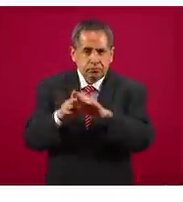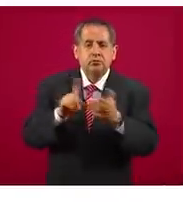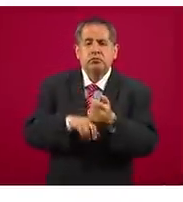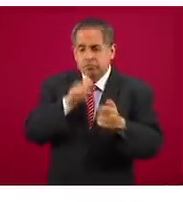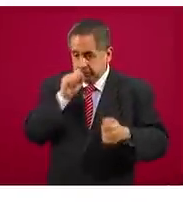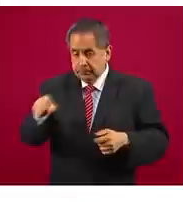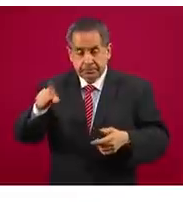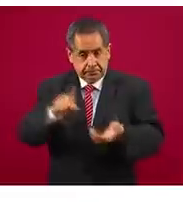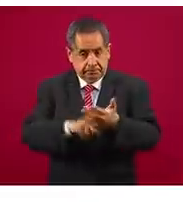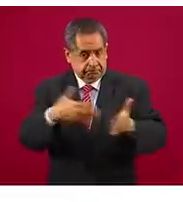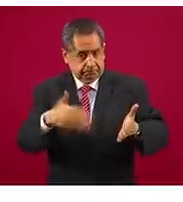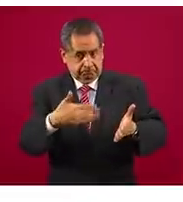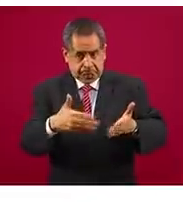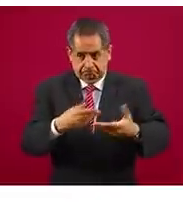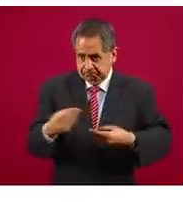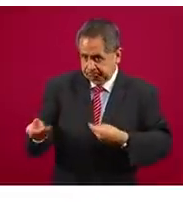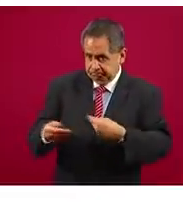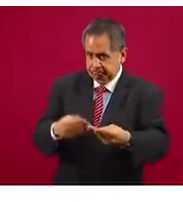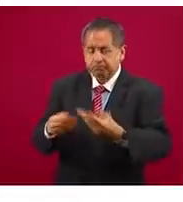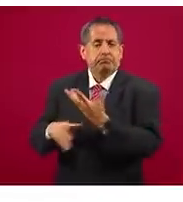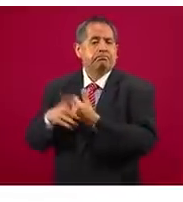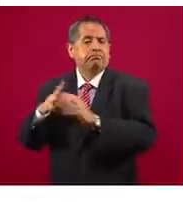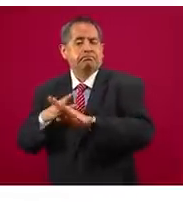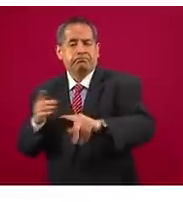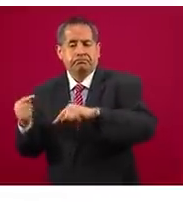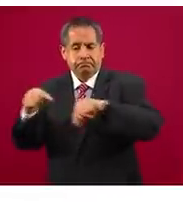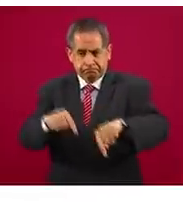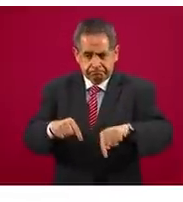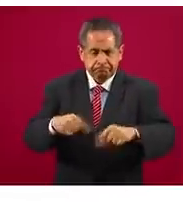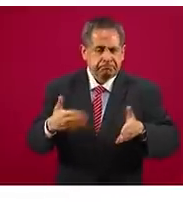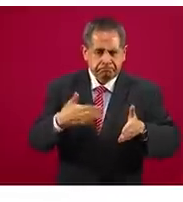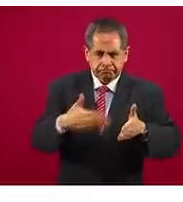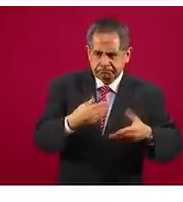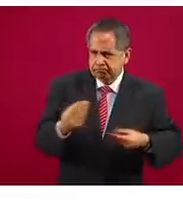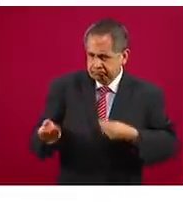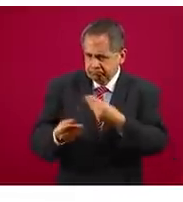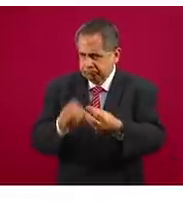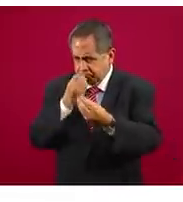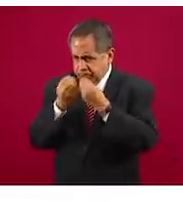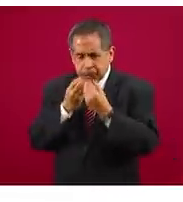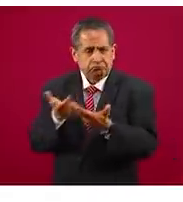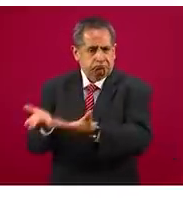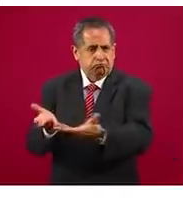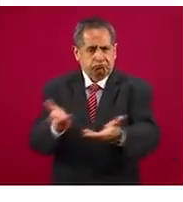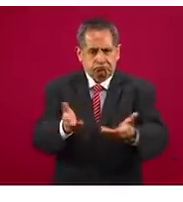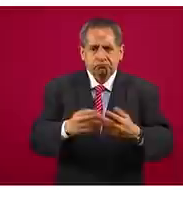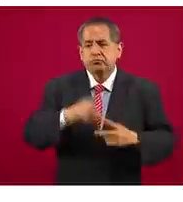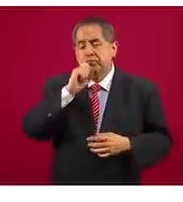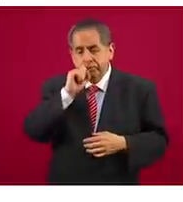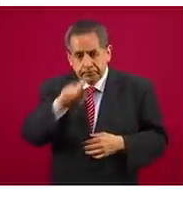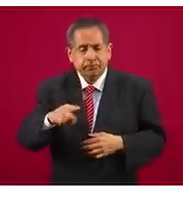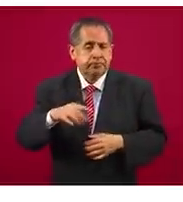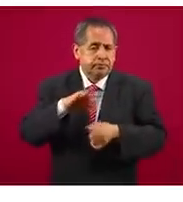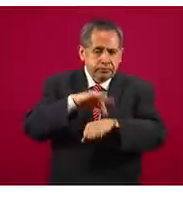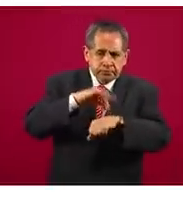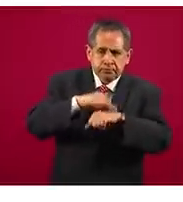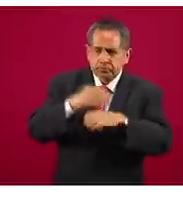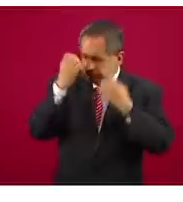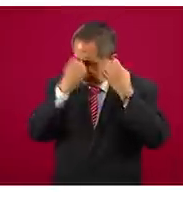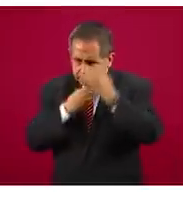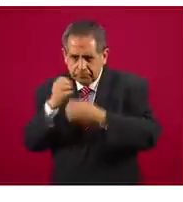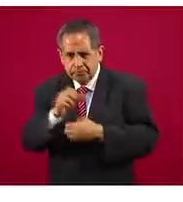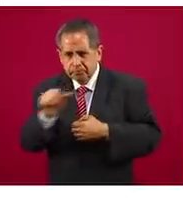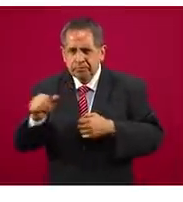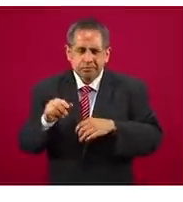móviles para apoyar a los migrantes, también atención médica, el control fronterizo, fluvial y marítimo.